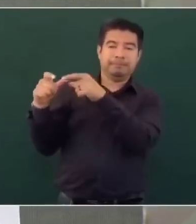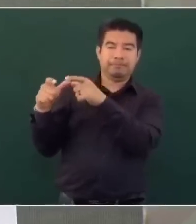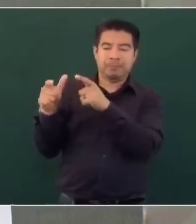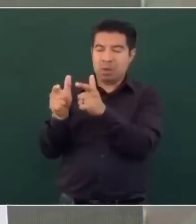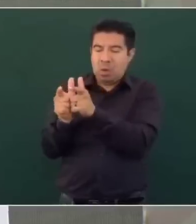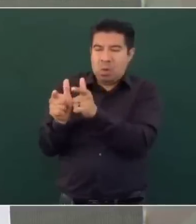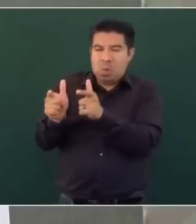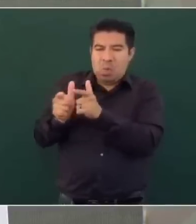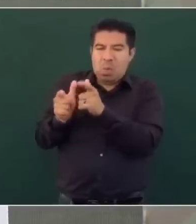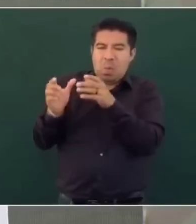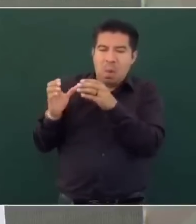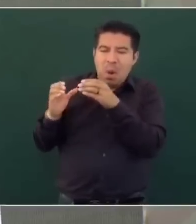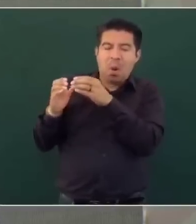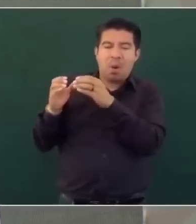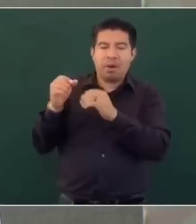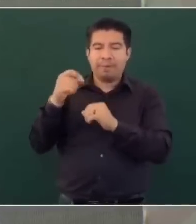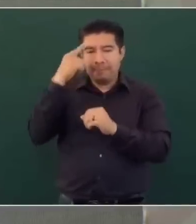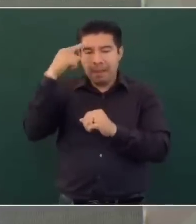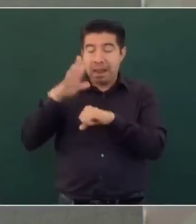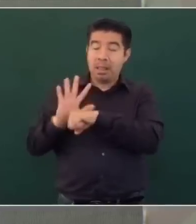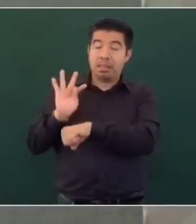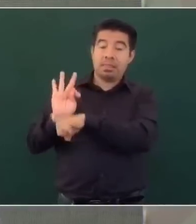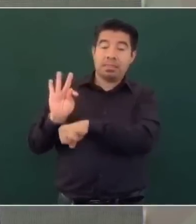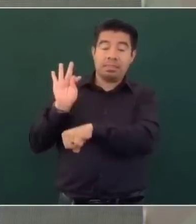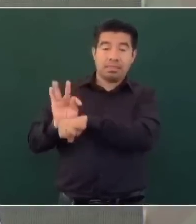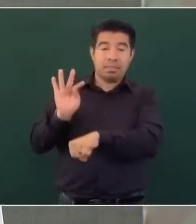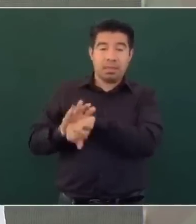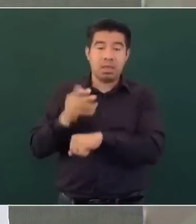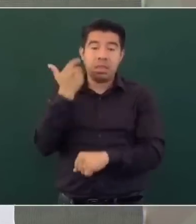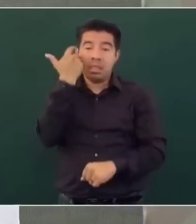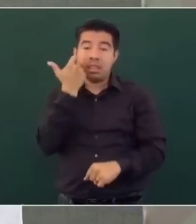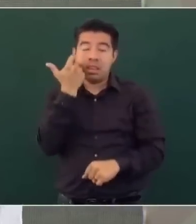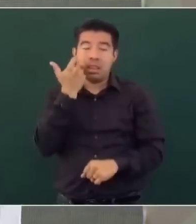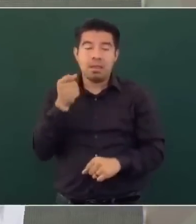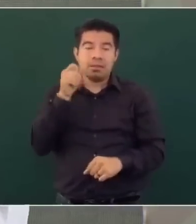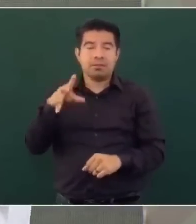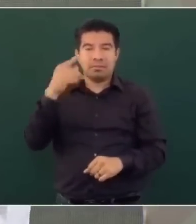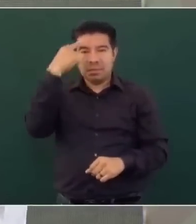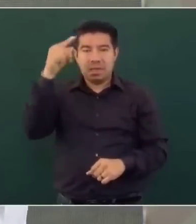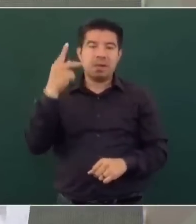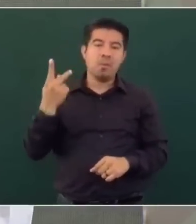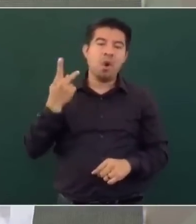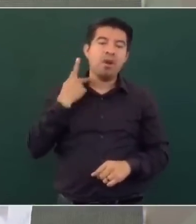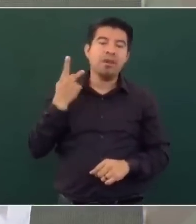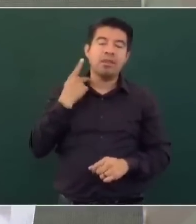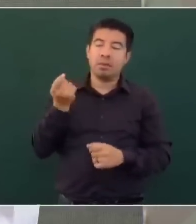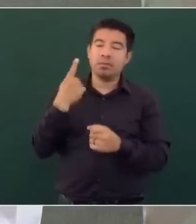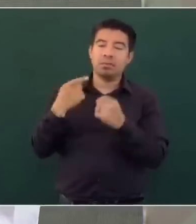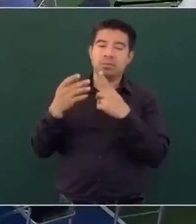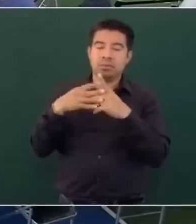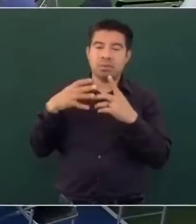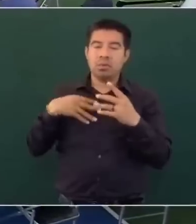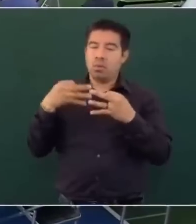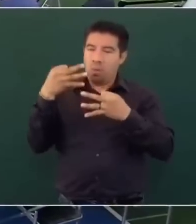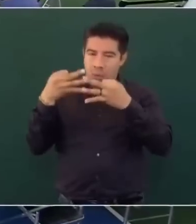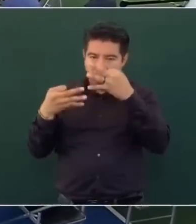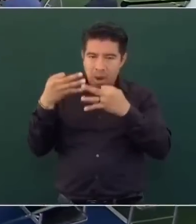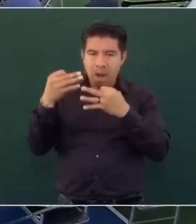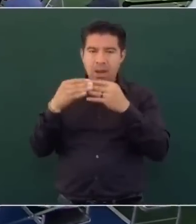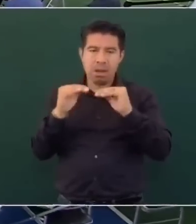hace entre políticos, en este caso entre jueces, magistrados, ministros,